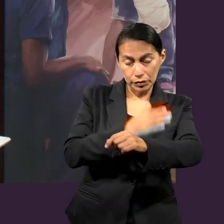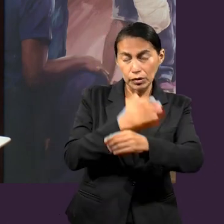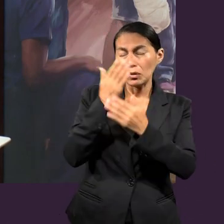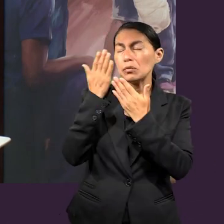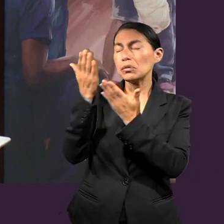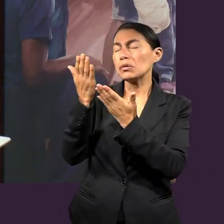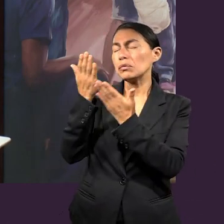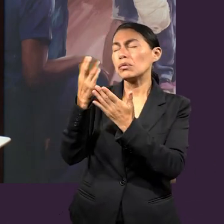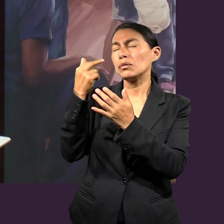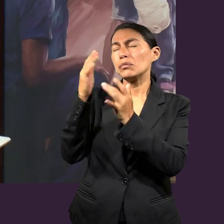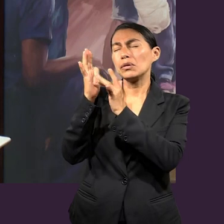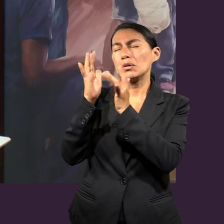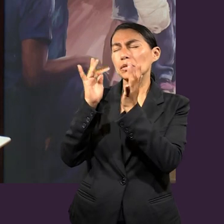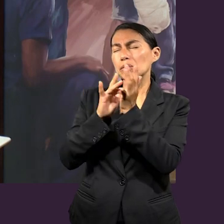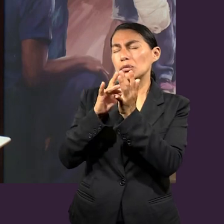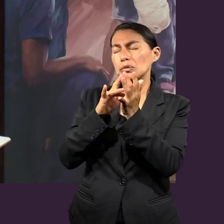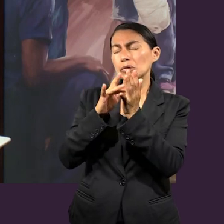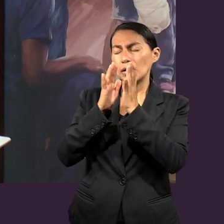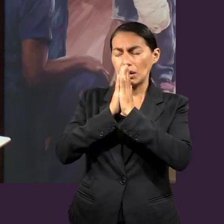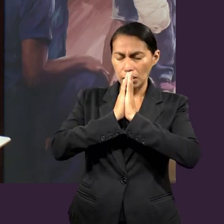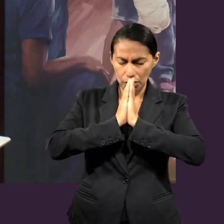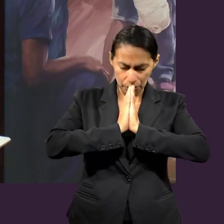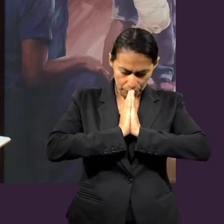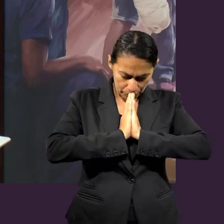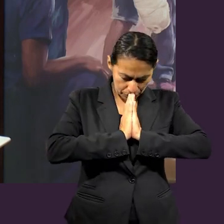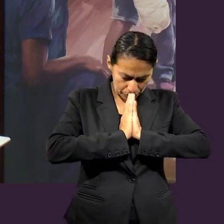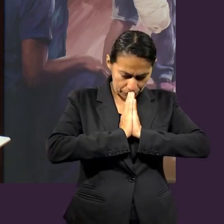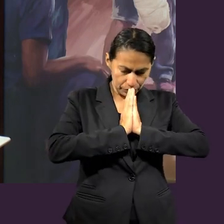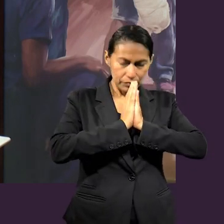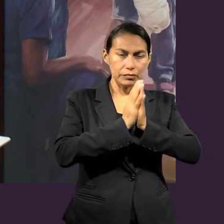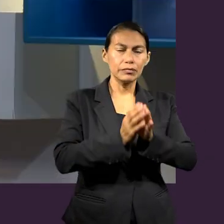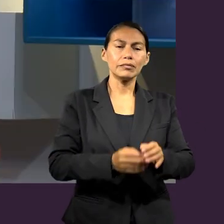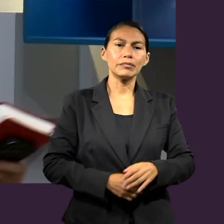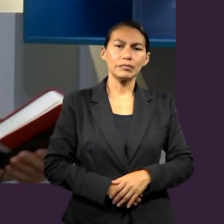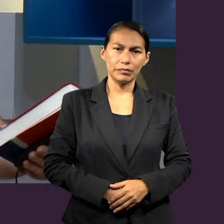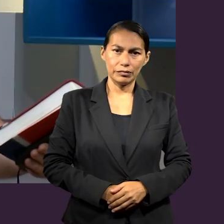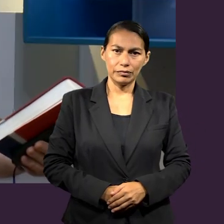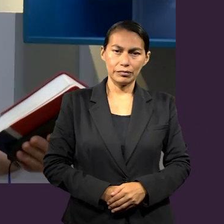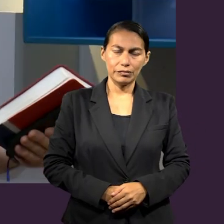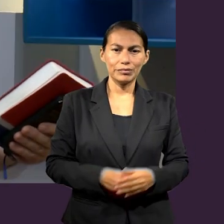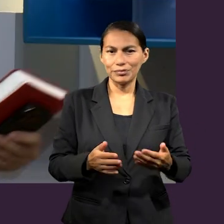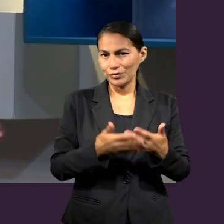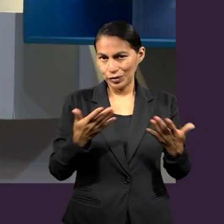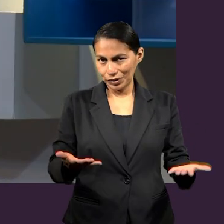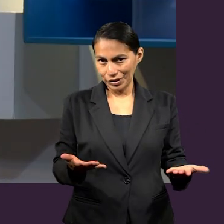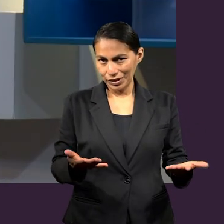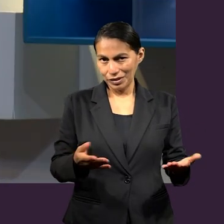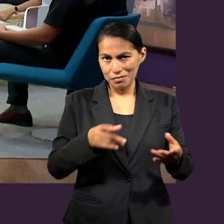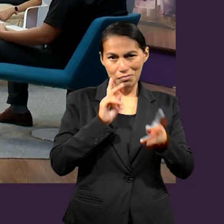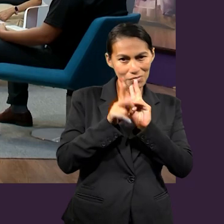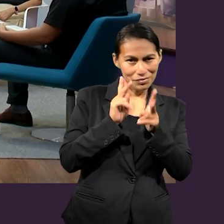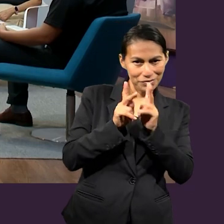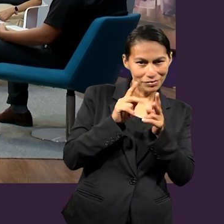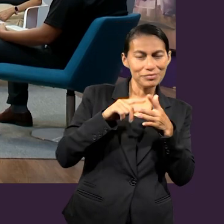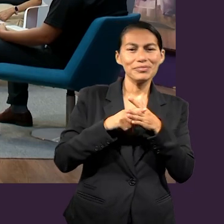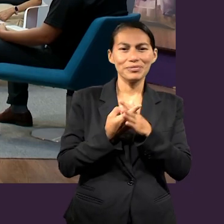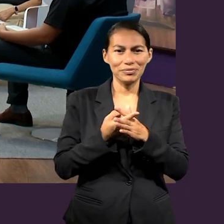en el sagrado nombre de tu Hijo amado, Cristo Jesús. Amén. Bueno, vamos a comenzar esta conversación